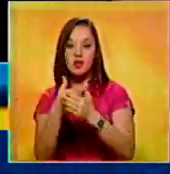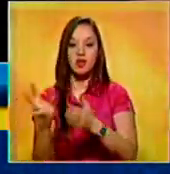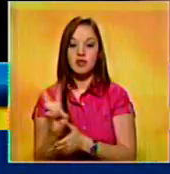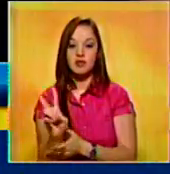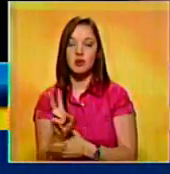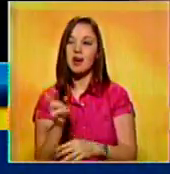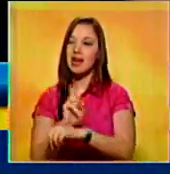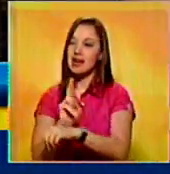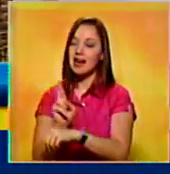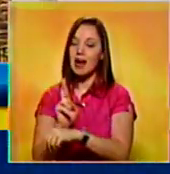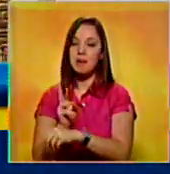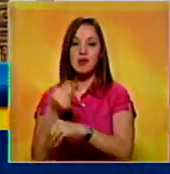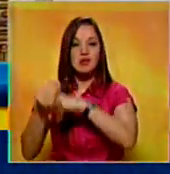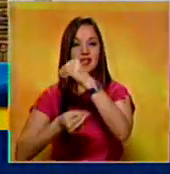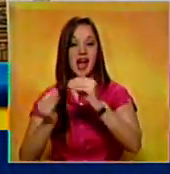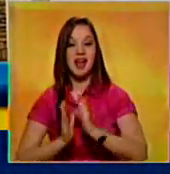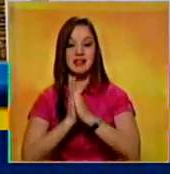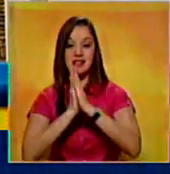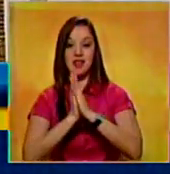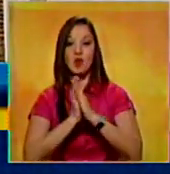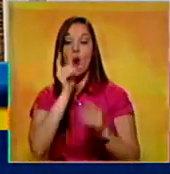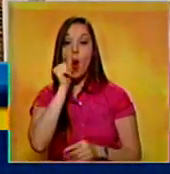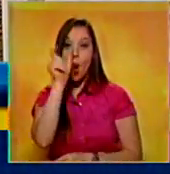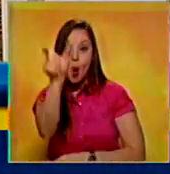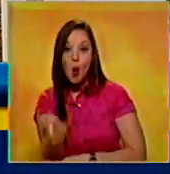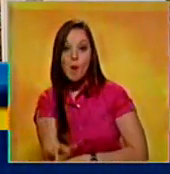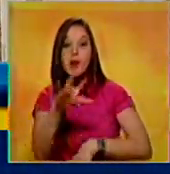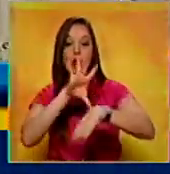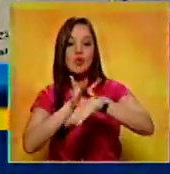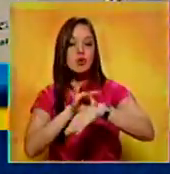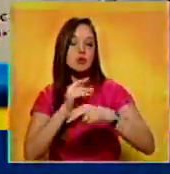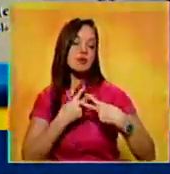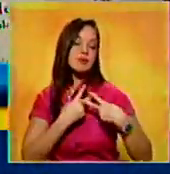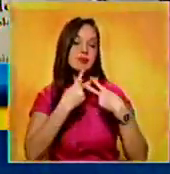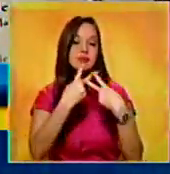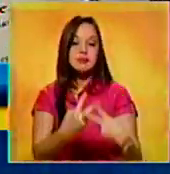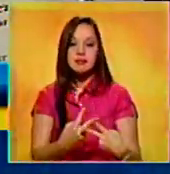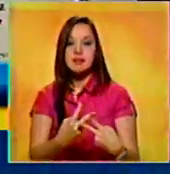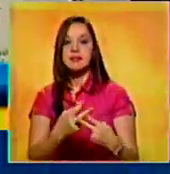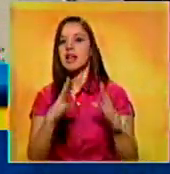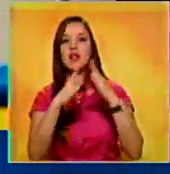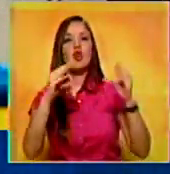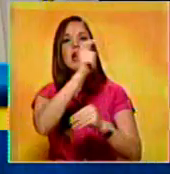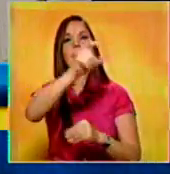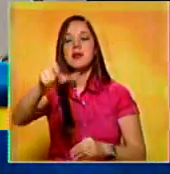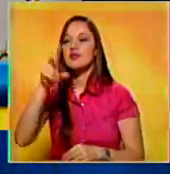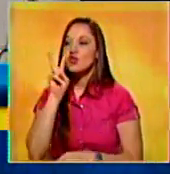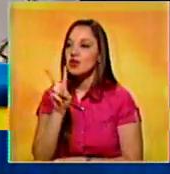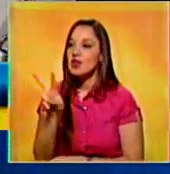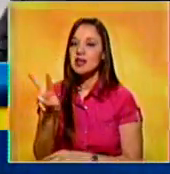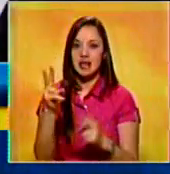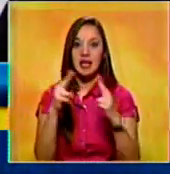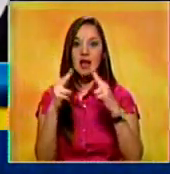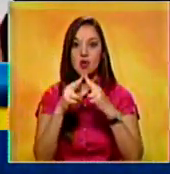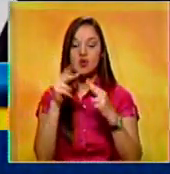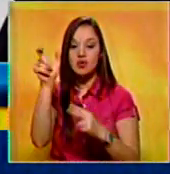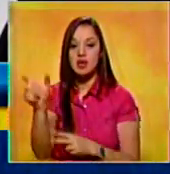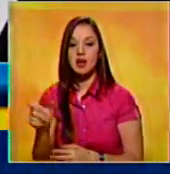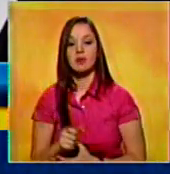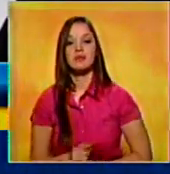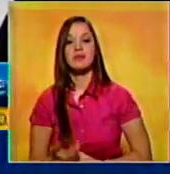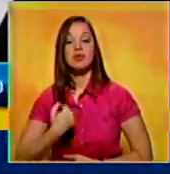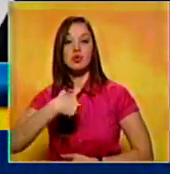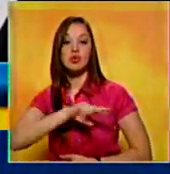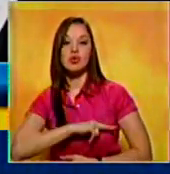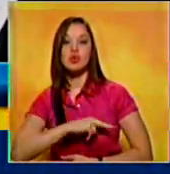la pronta beatificación de quien fuera en vida un doctor por devoción y admirado por todos quienes lo conocieron. Debemos pedir